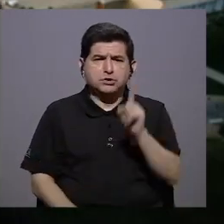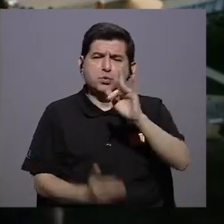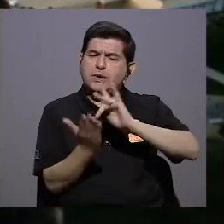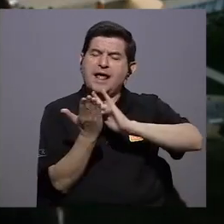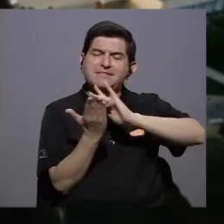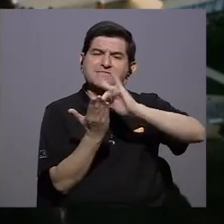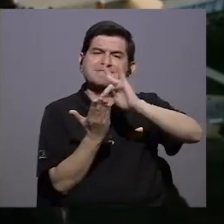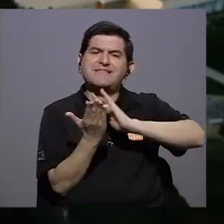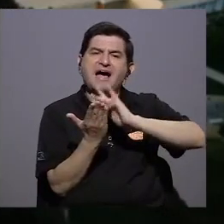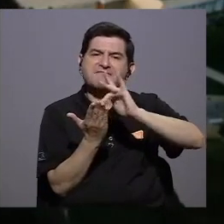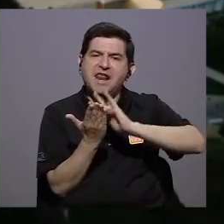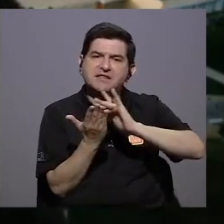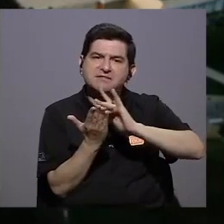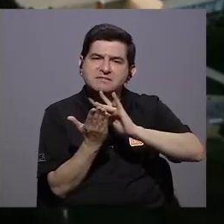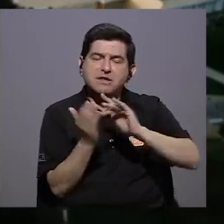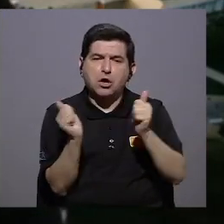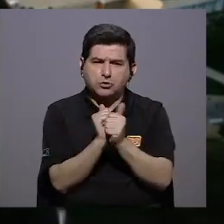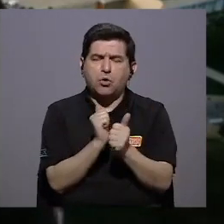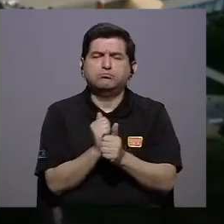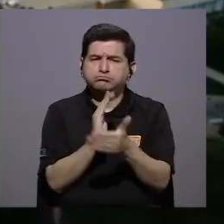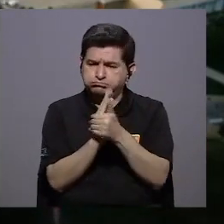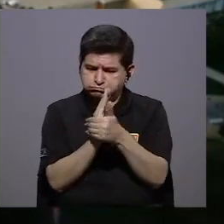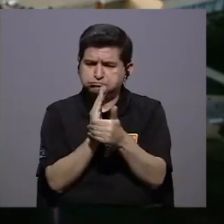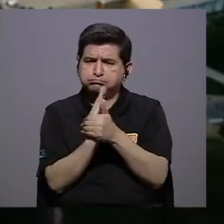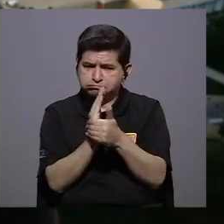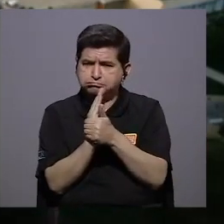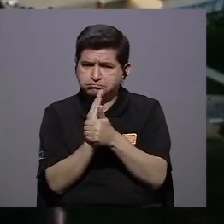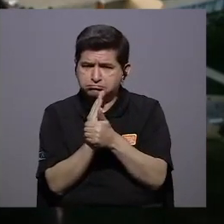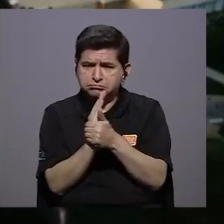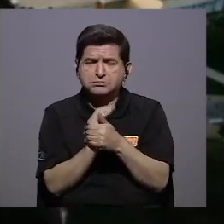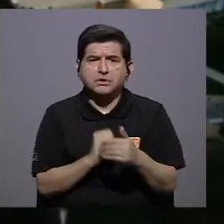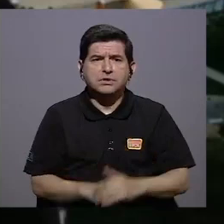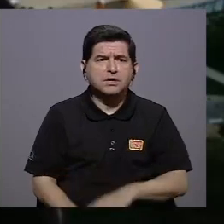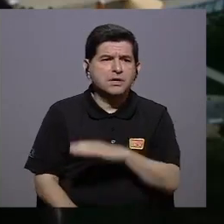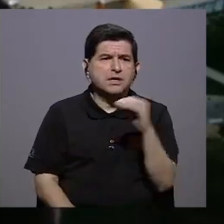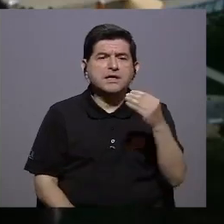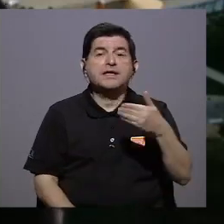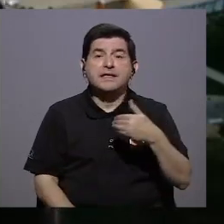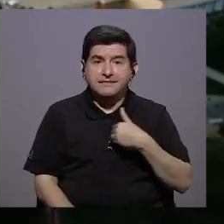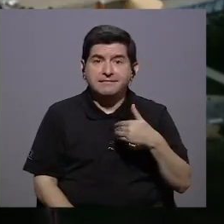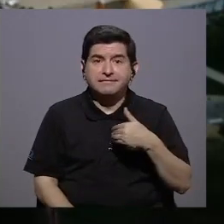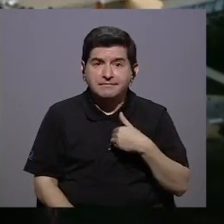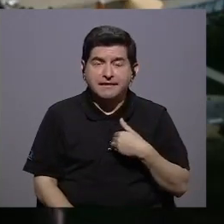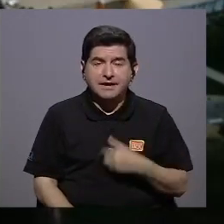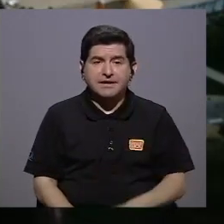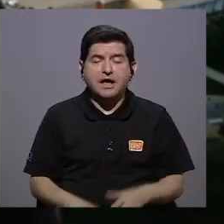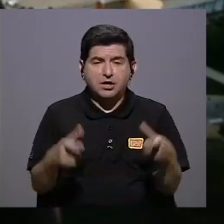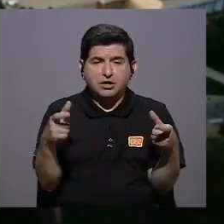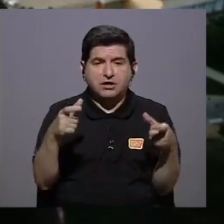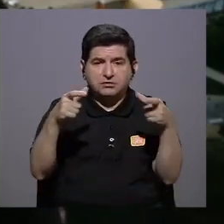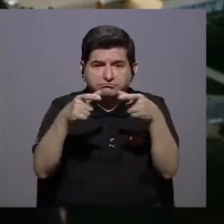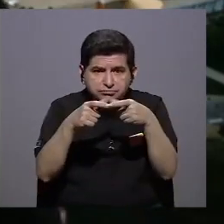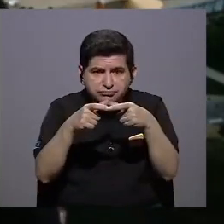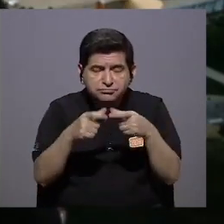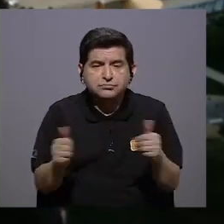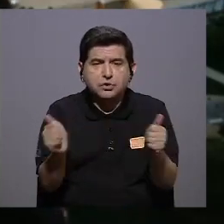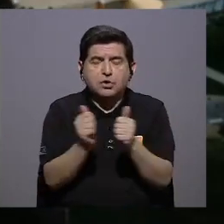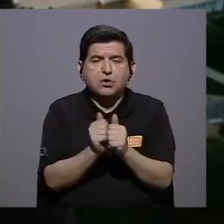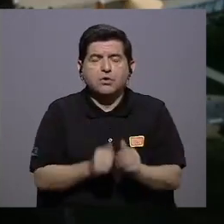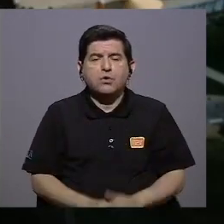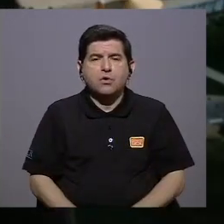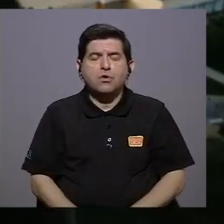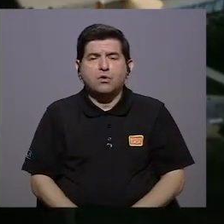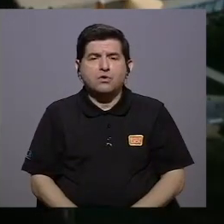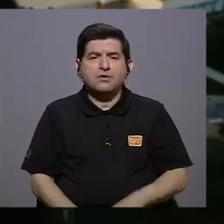pequeña tablet con suficiente capacidad y conseguir una conexión con